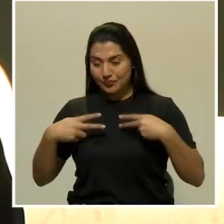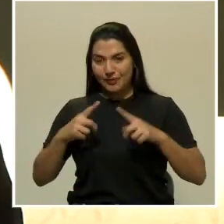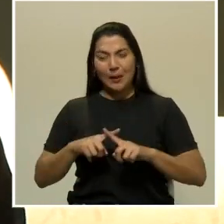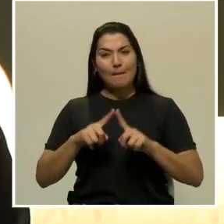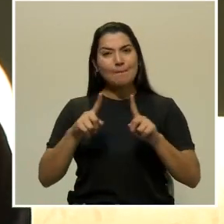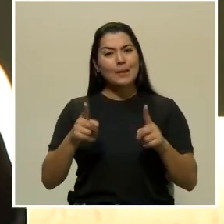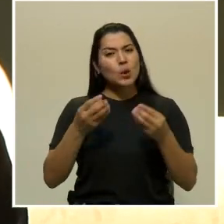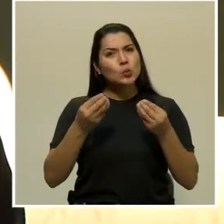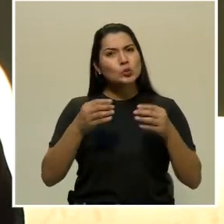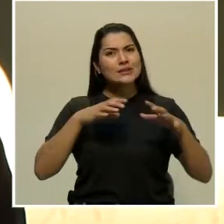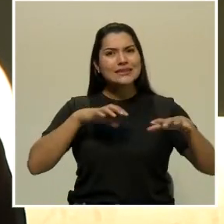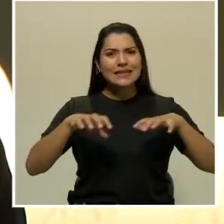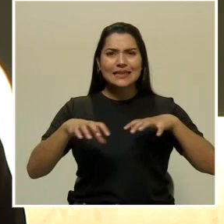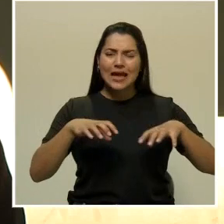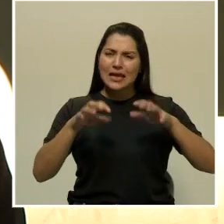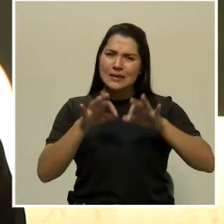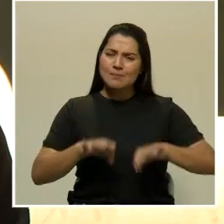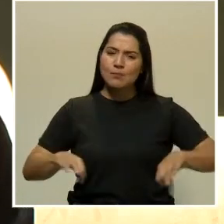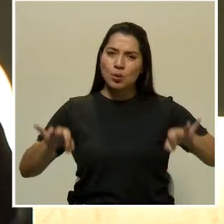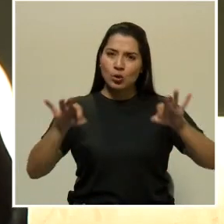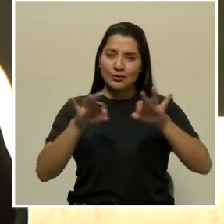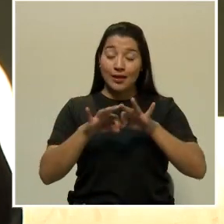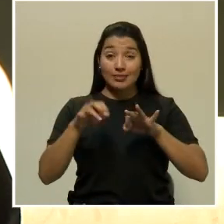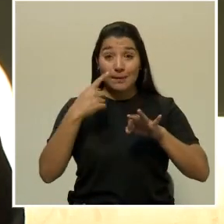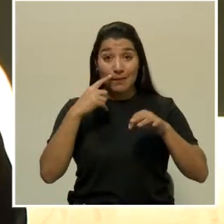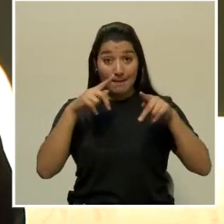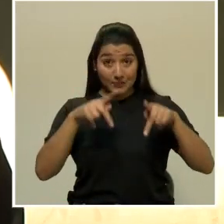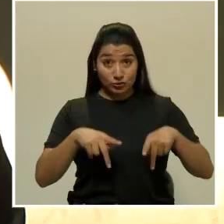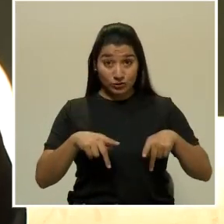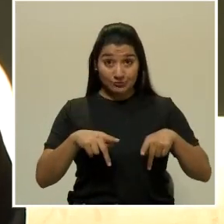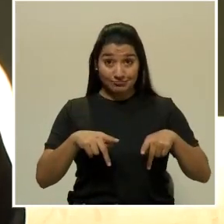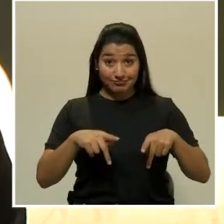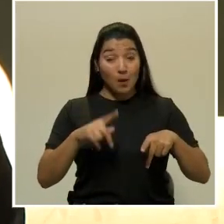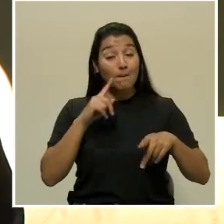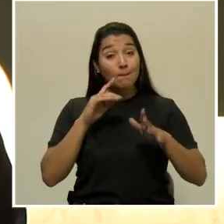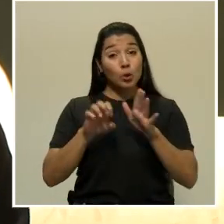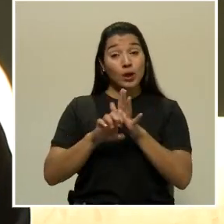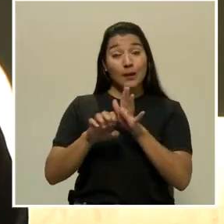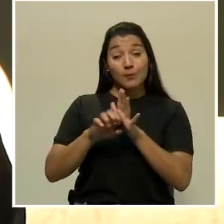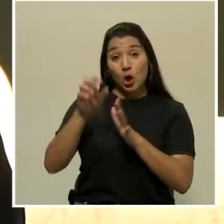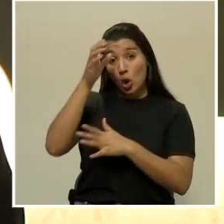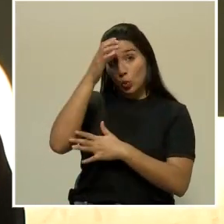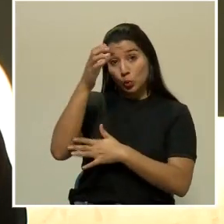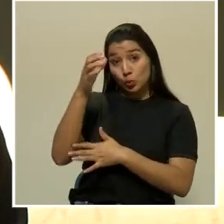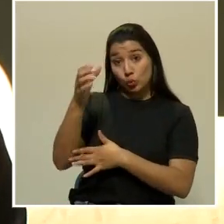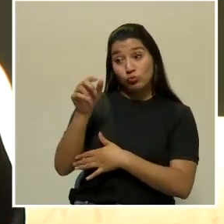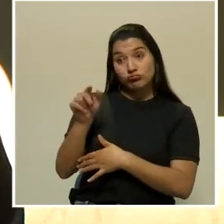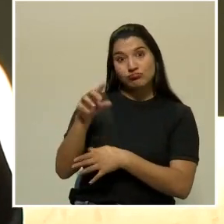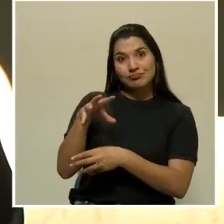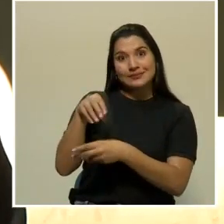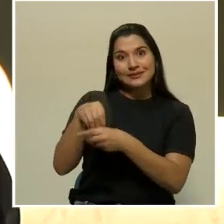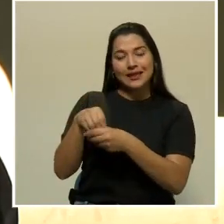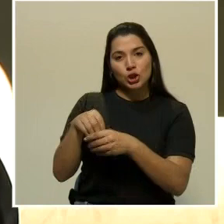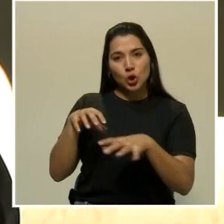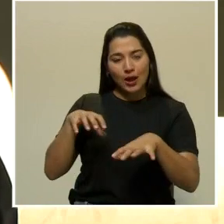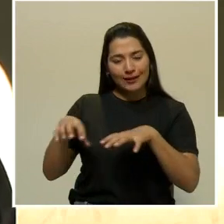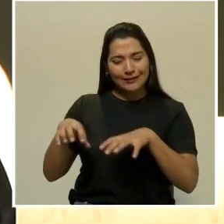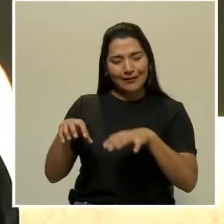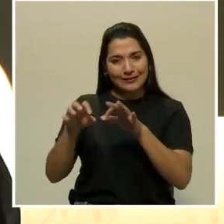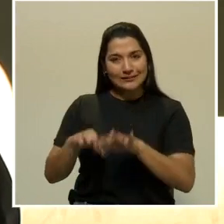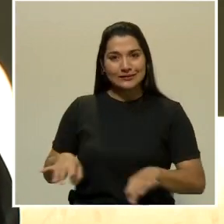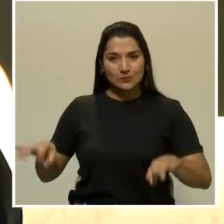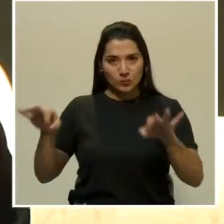vitales en la vida de los seres humanos y la cultura es parte de esas actividades